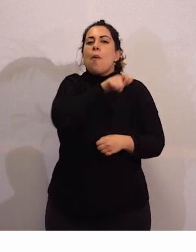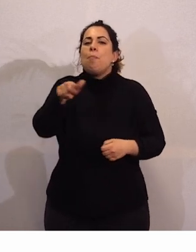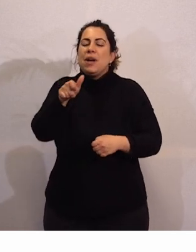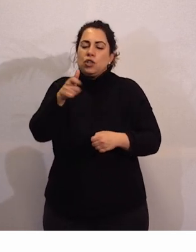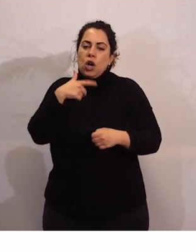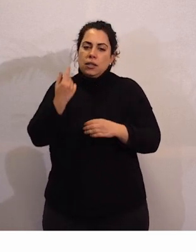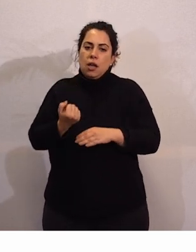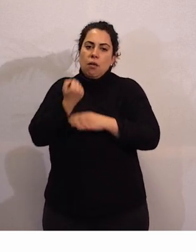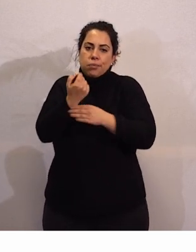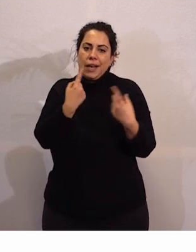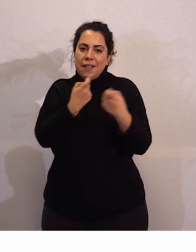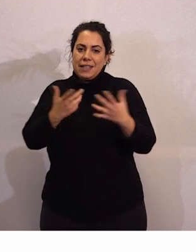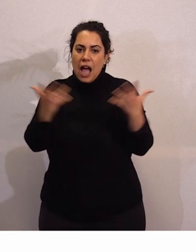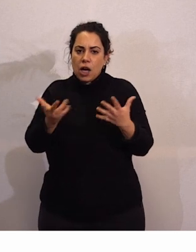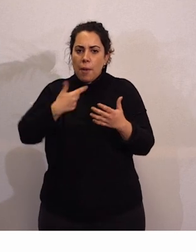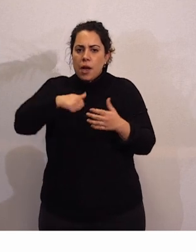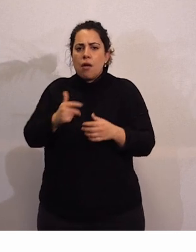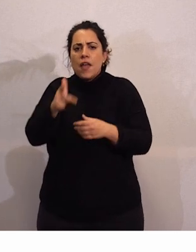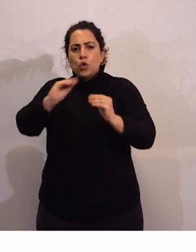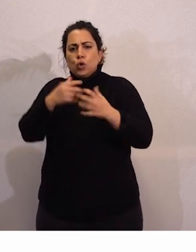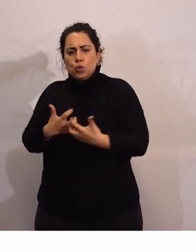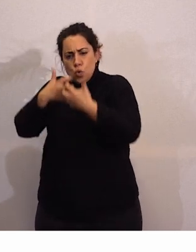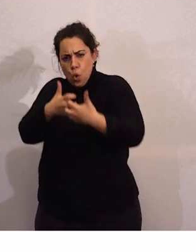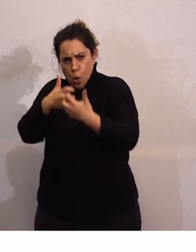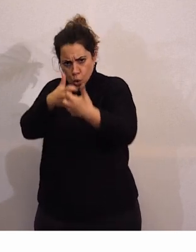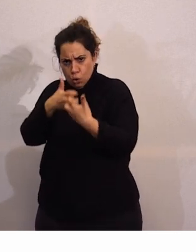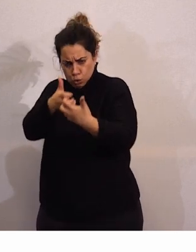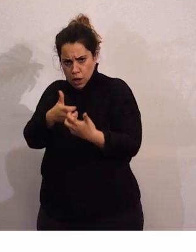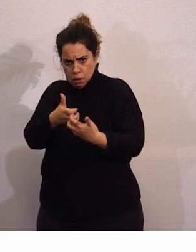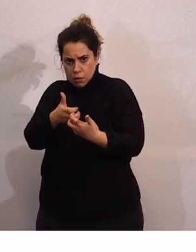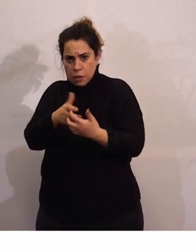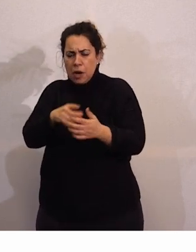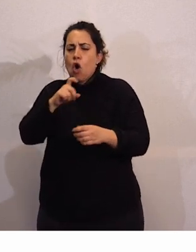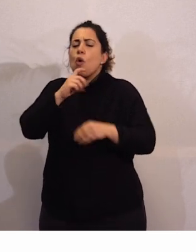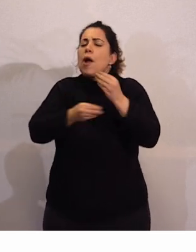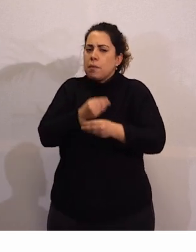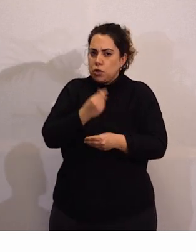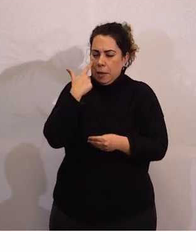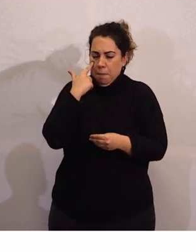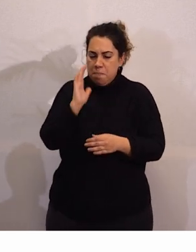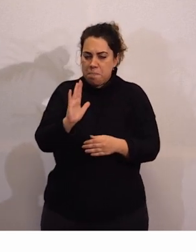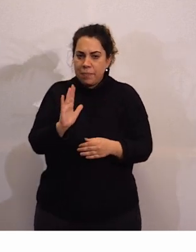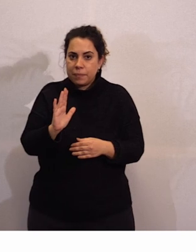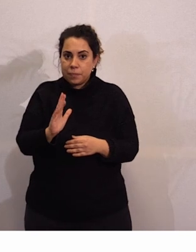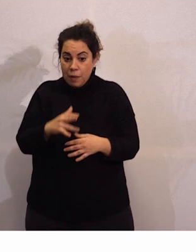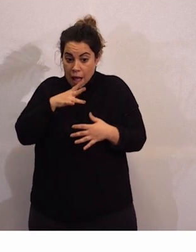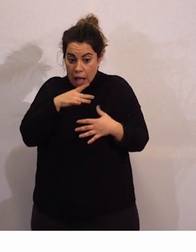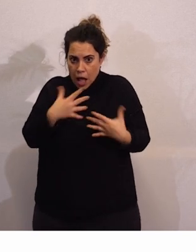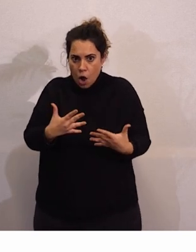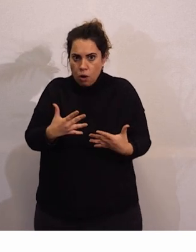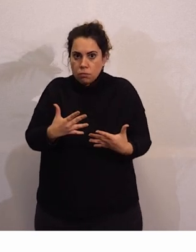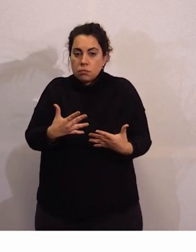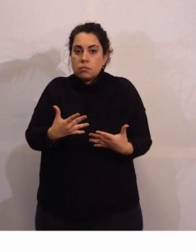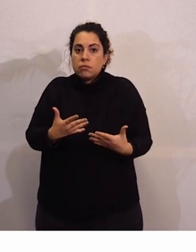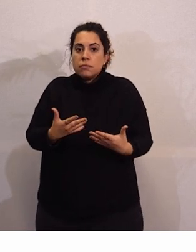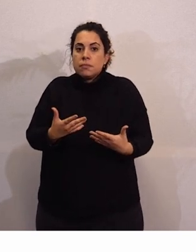de apoyo. ¿Cómo lo estamos haciendo? Pues mira, de momento formamos